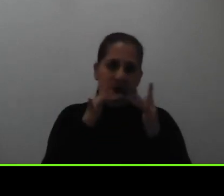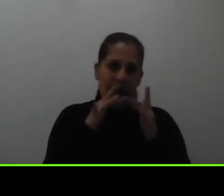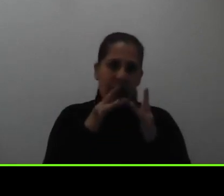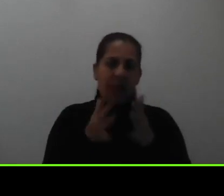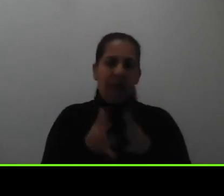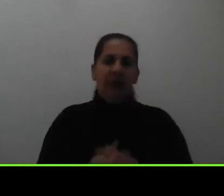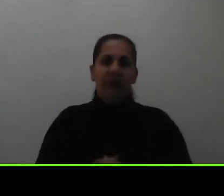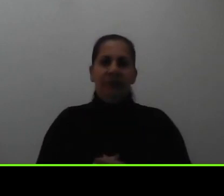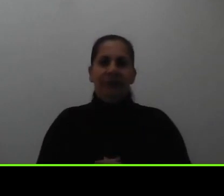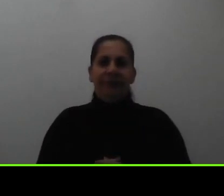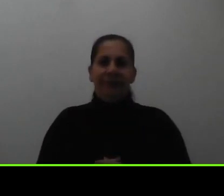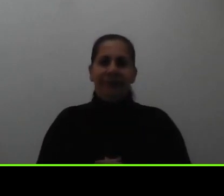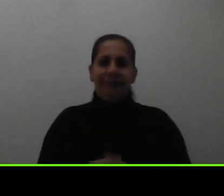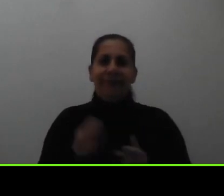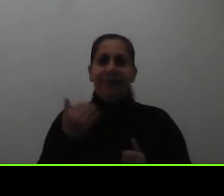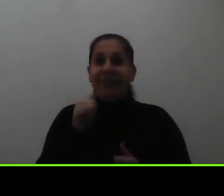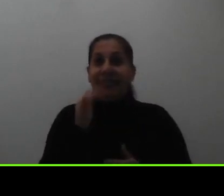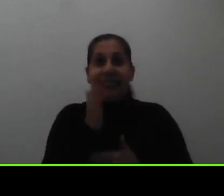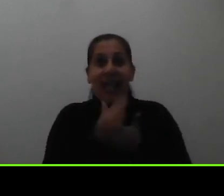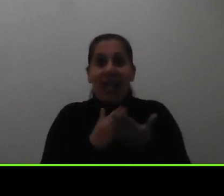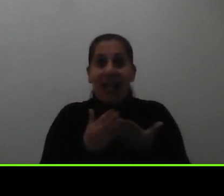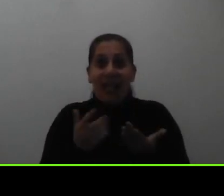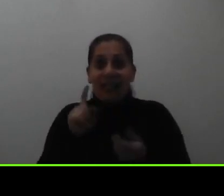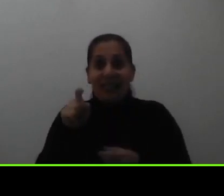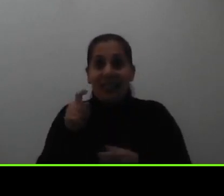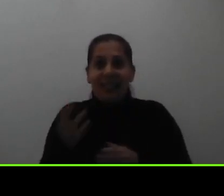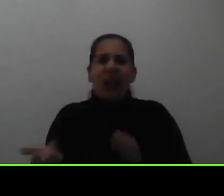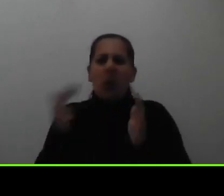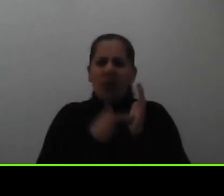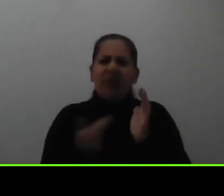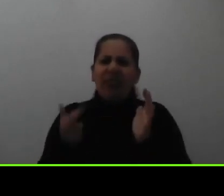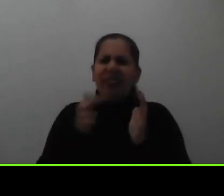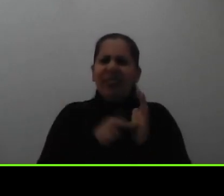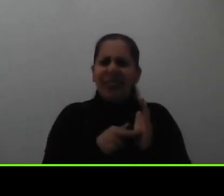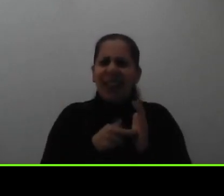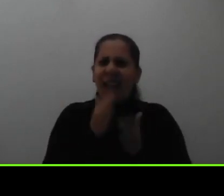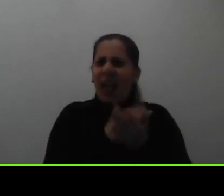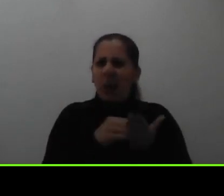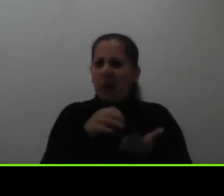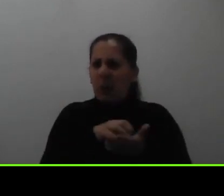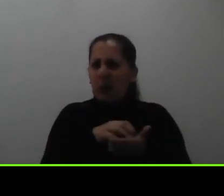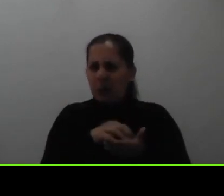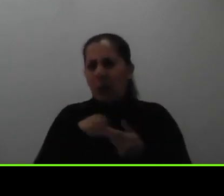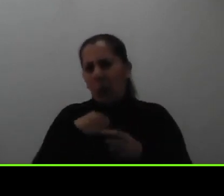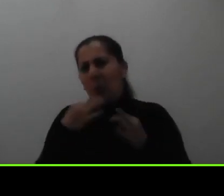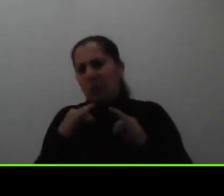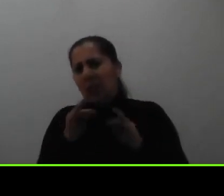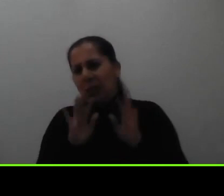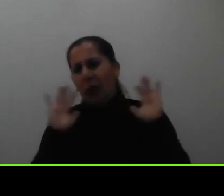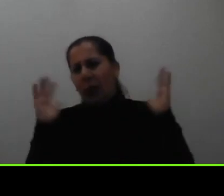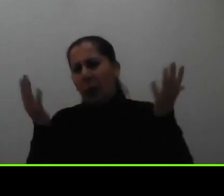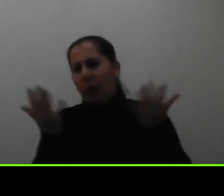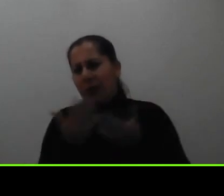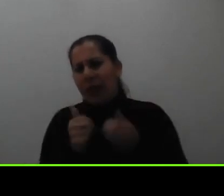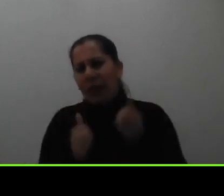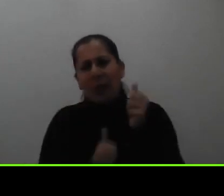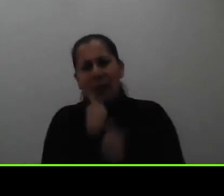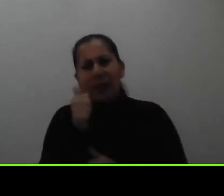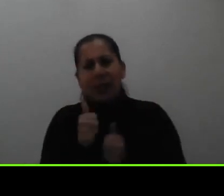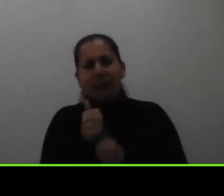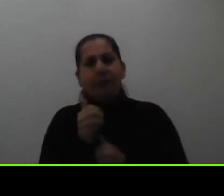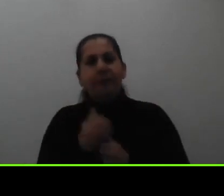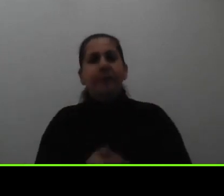por si alguien necesita reiterar en alguna consulta aunque hemos tratado de abordar la mayoría por lo menos